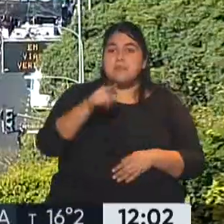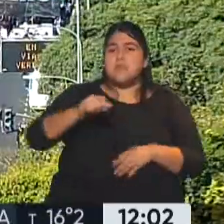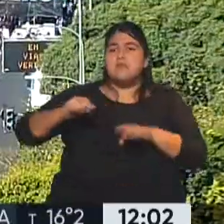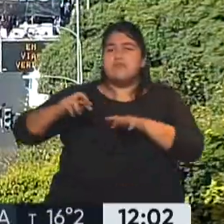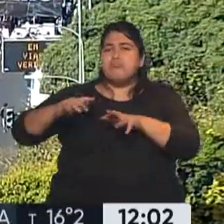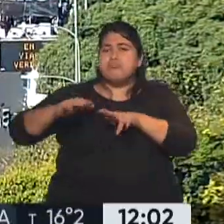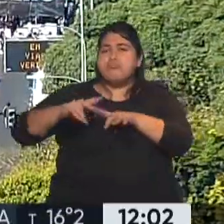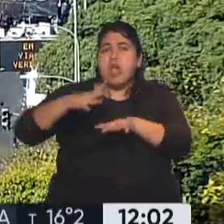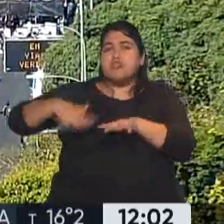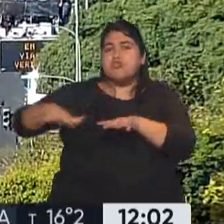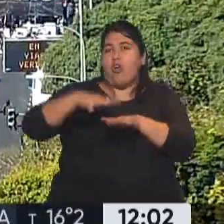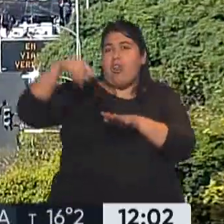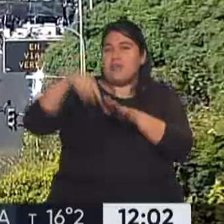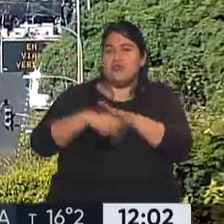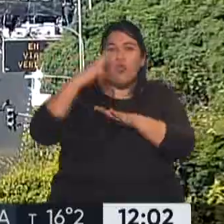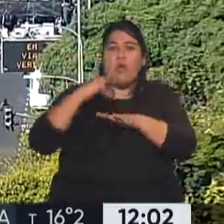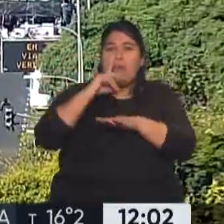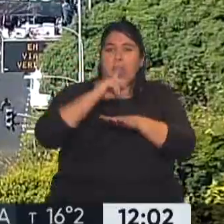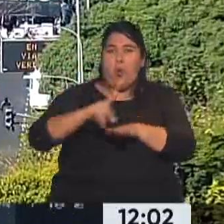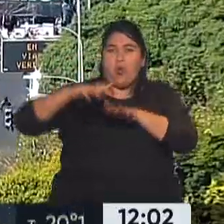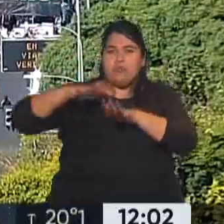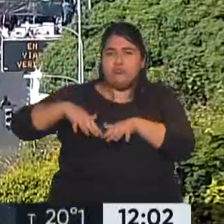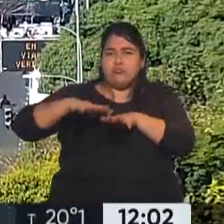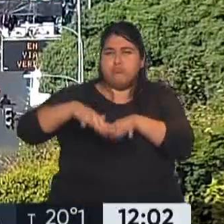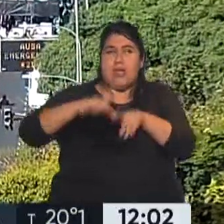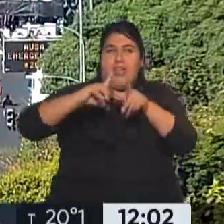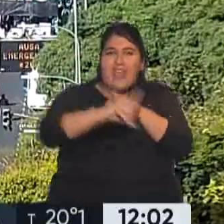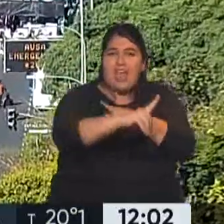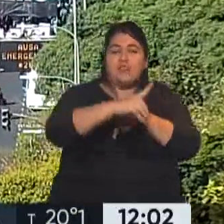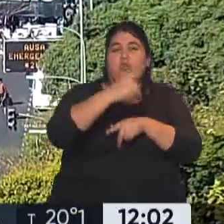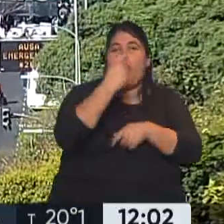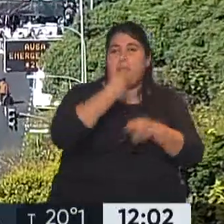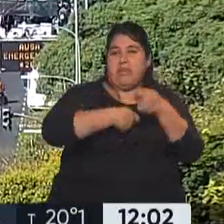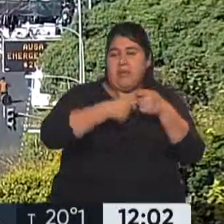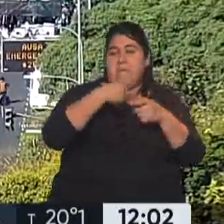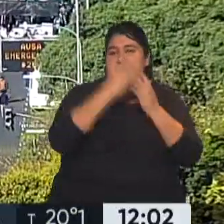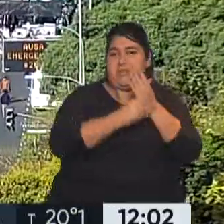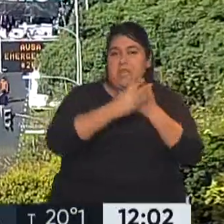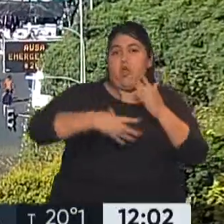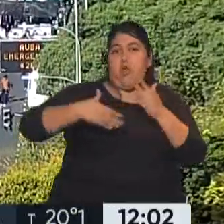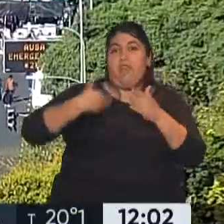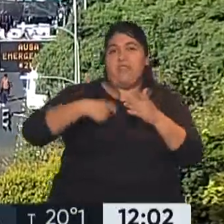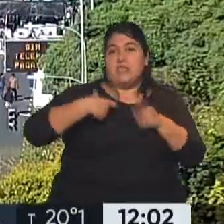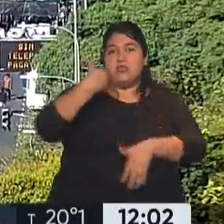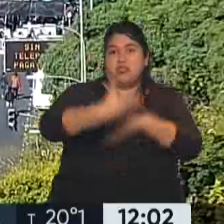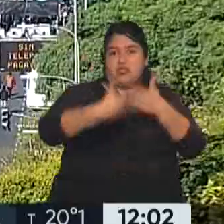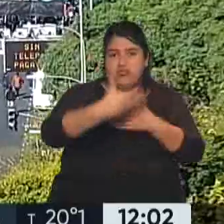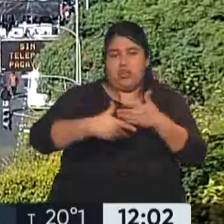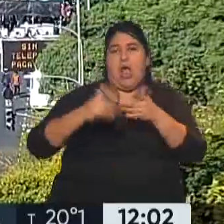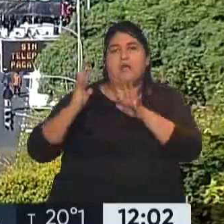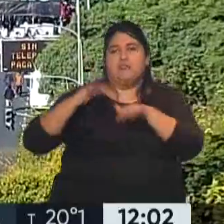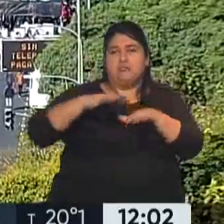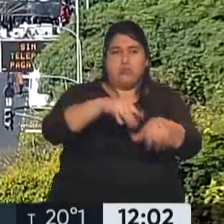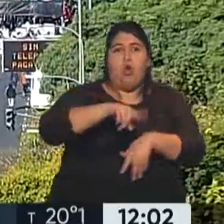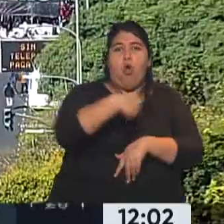por la zona sur de la avenida 9 de julio para marchar hacia el Ministerio de Desarrollo Social, pero también, como han anunciado desde el Polo Obrero